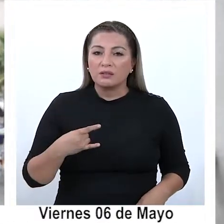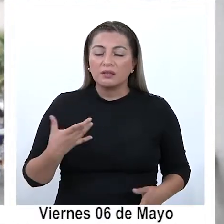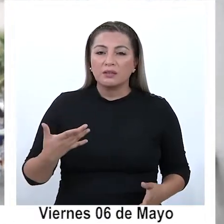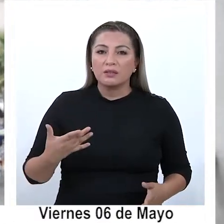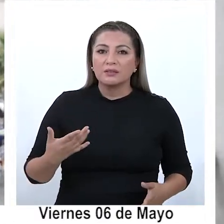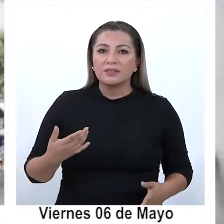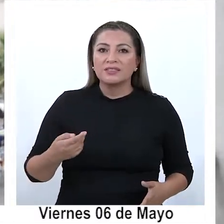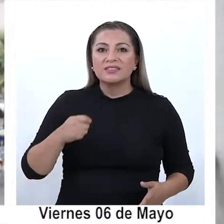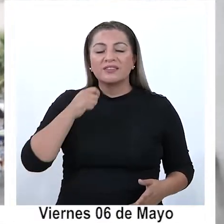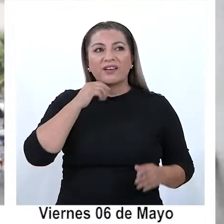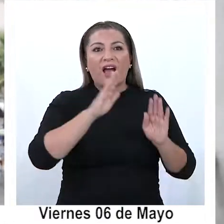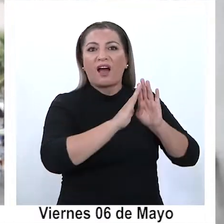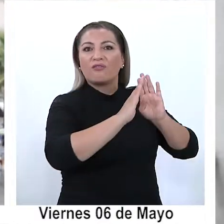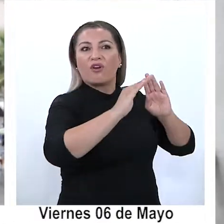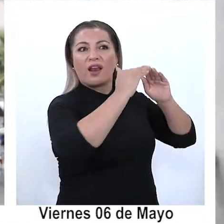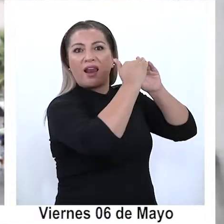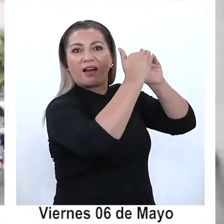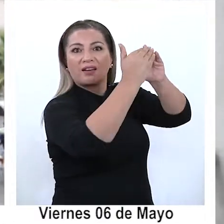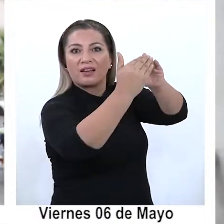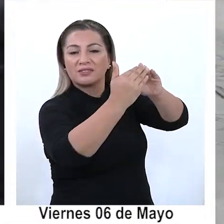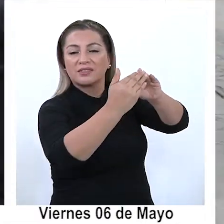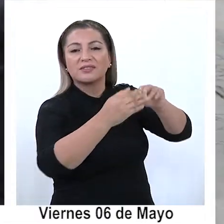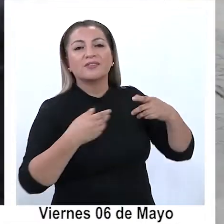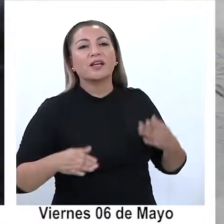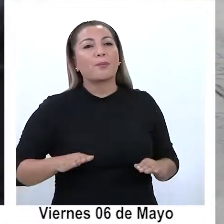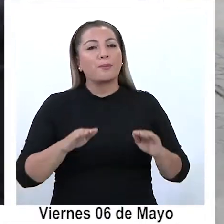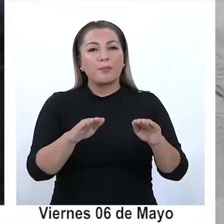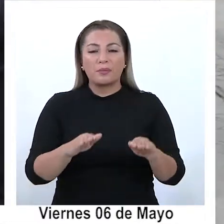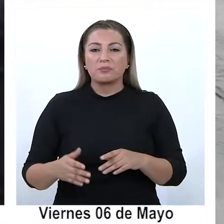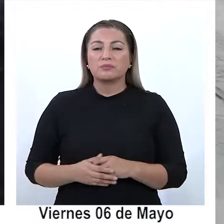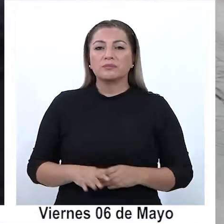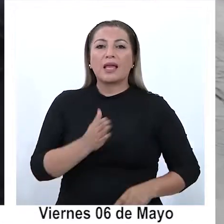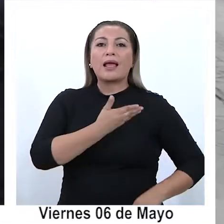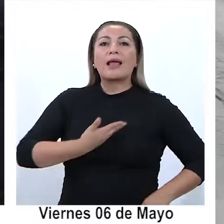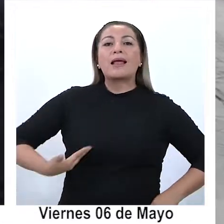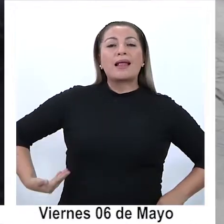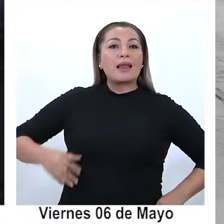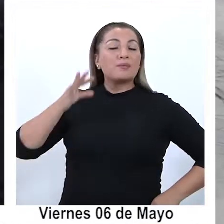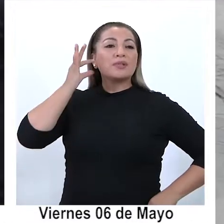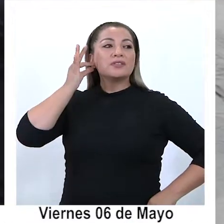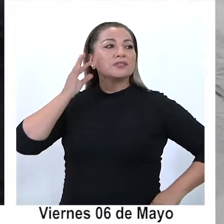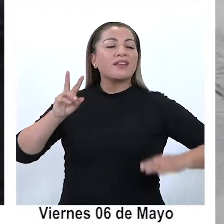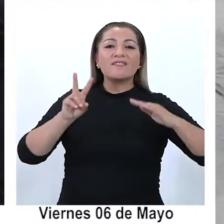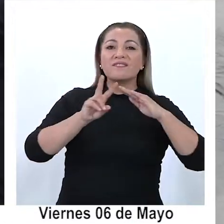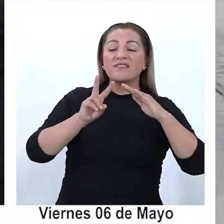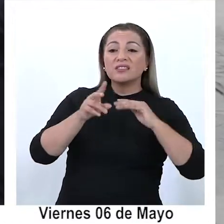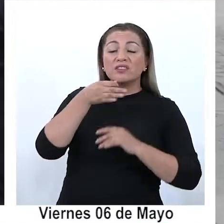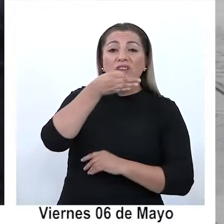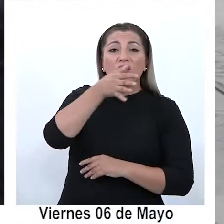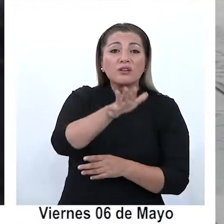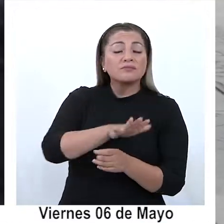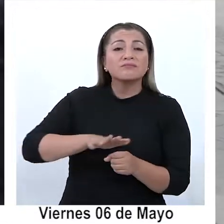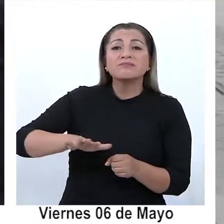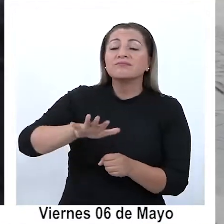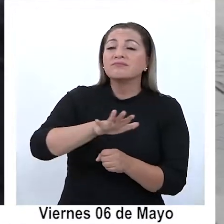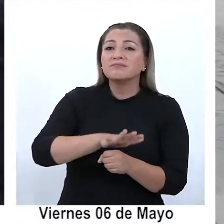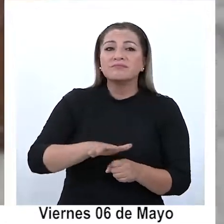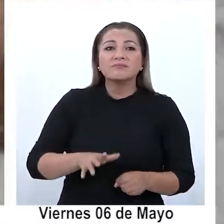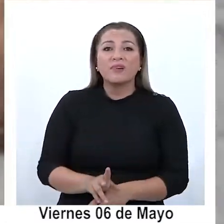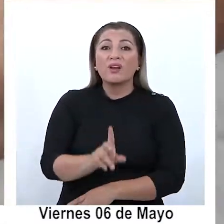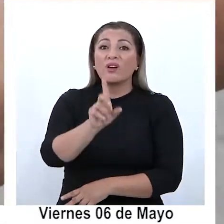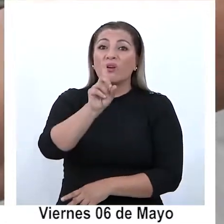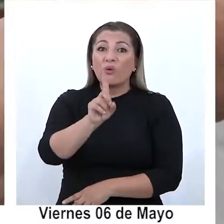alteren los valores y atributos que tiene en este caso la zona típica. La presidenta de la Junta de Vecinos dijo que este hecho es